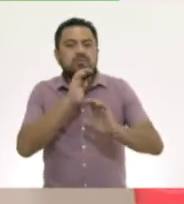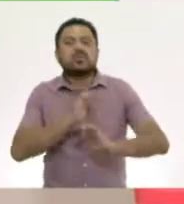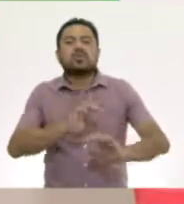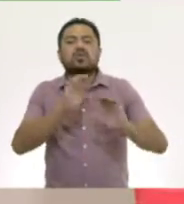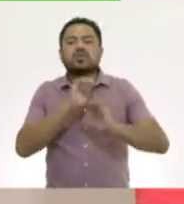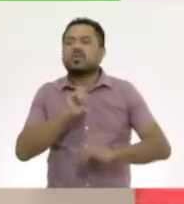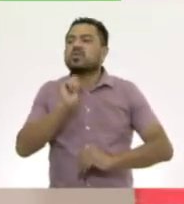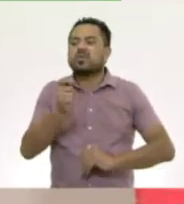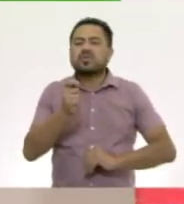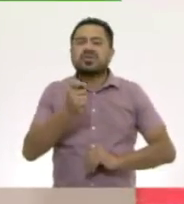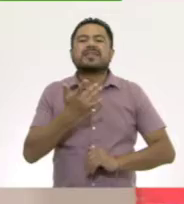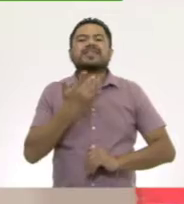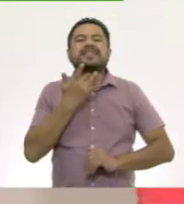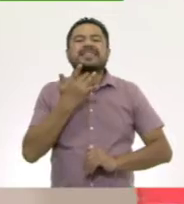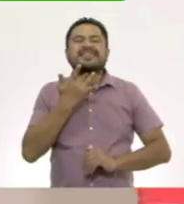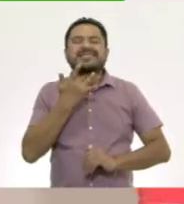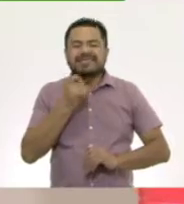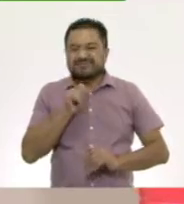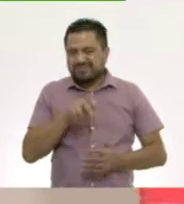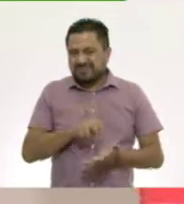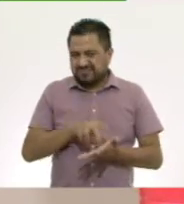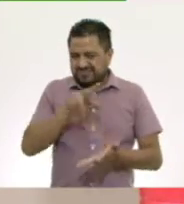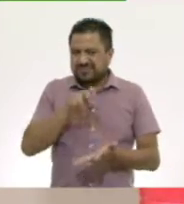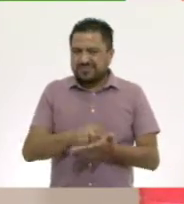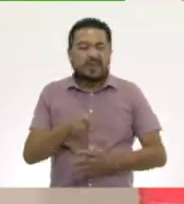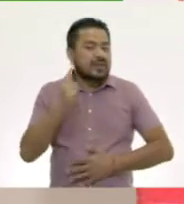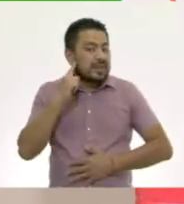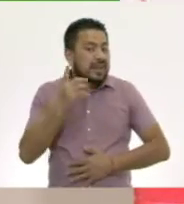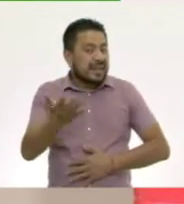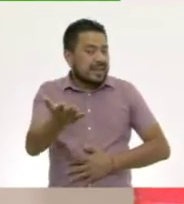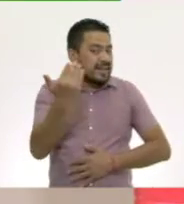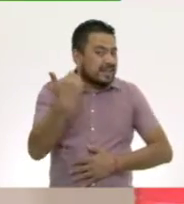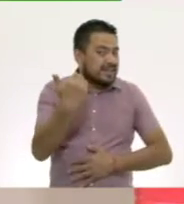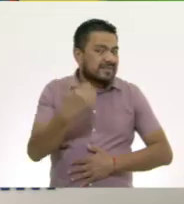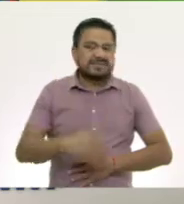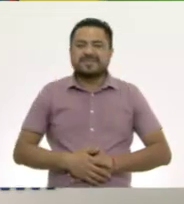de Cucú cantaba la rana. ¡Que suena la música!